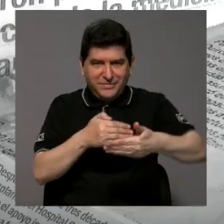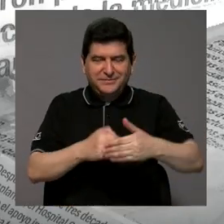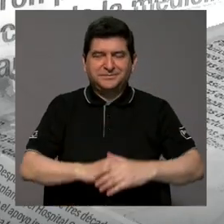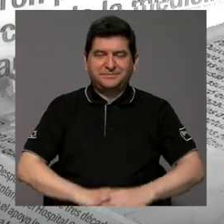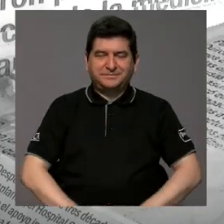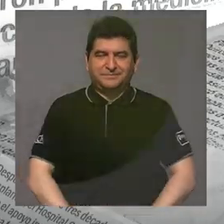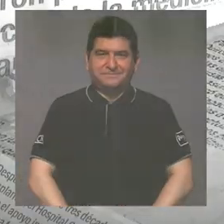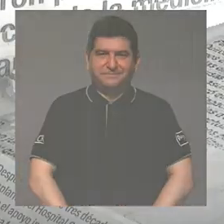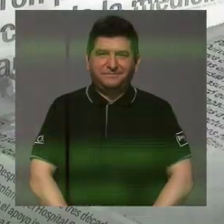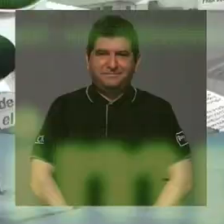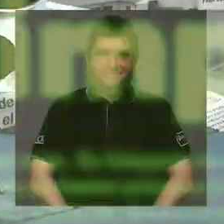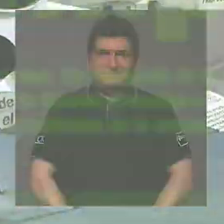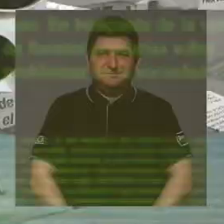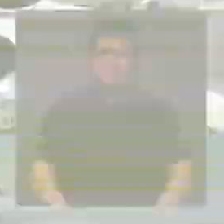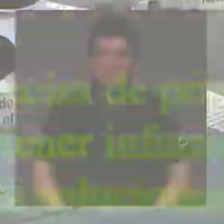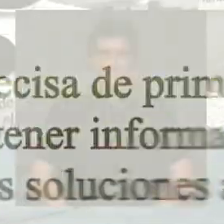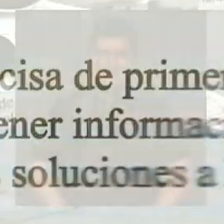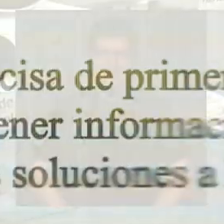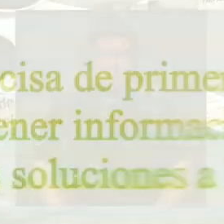regreso